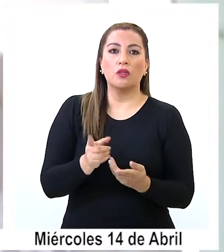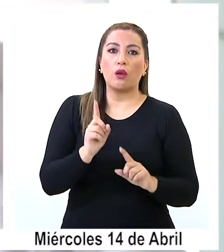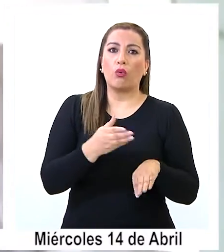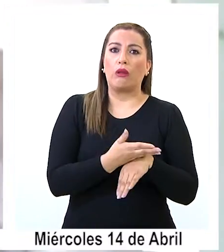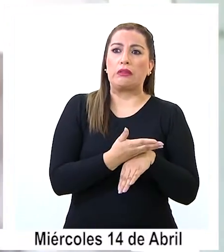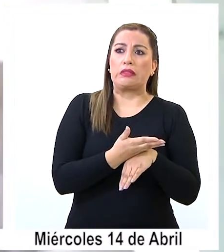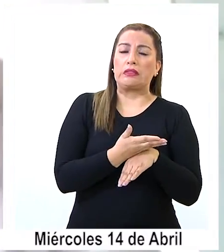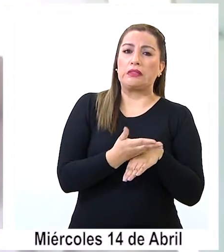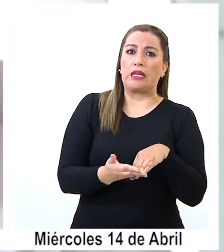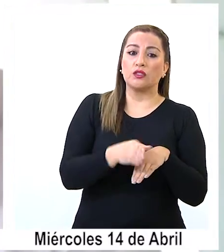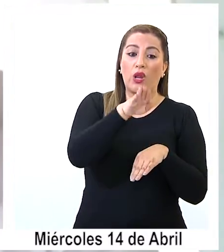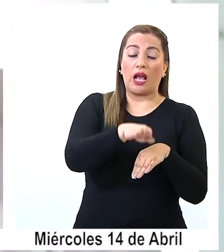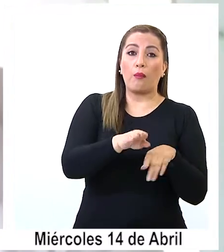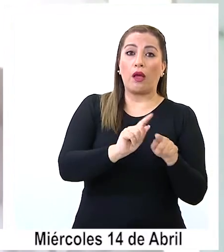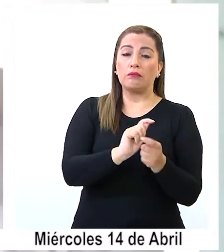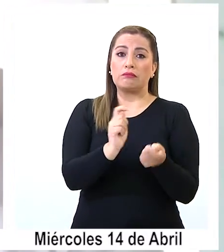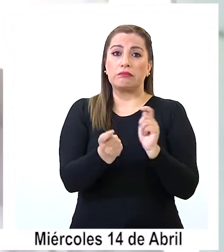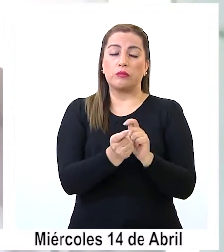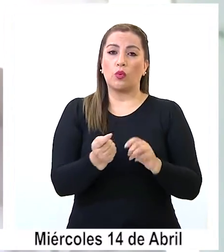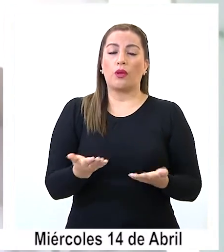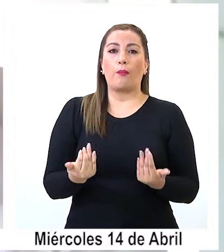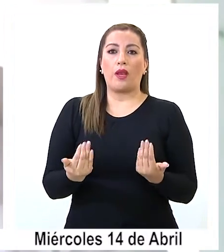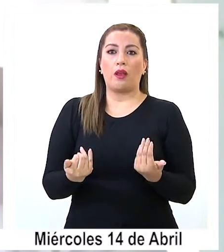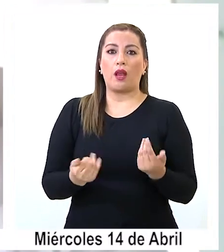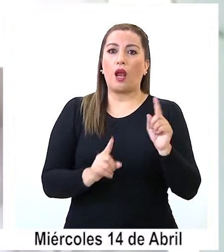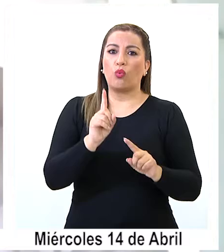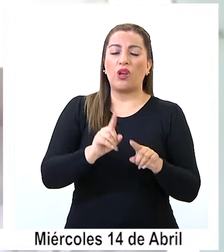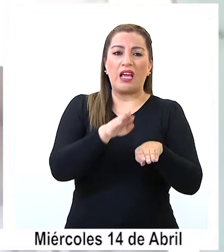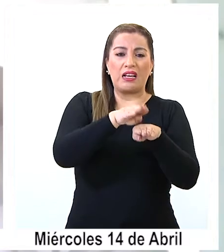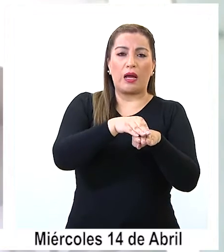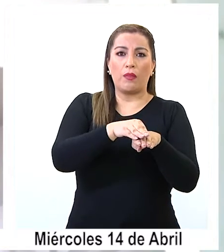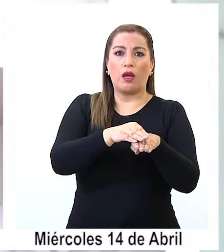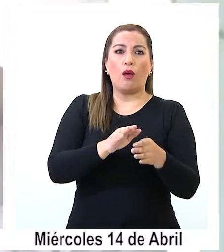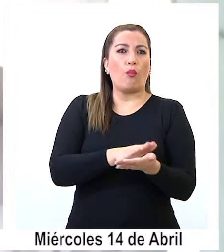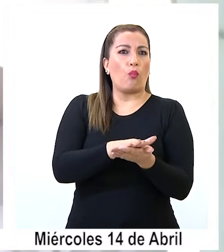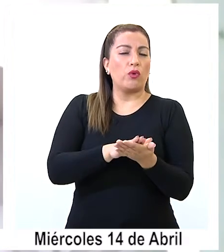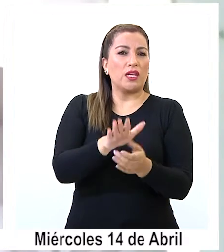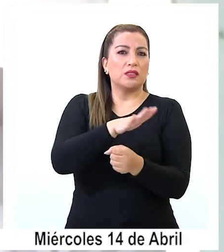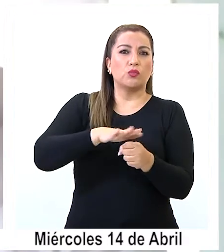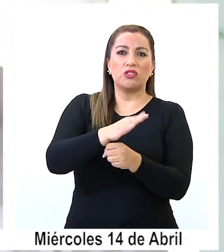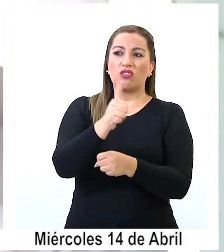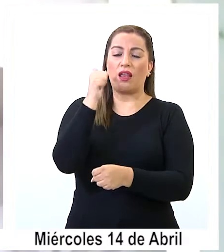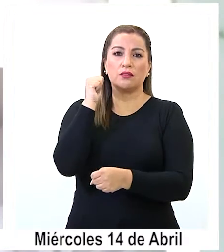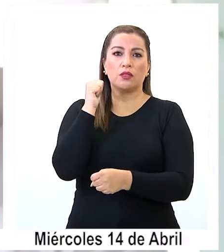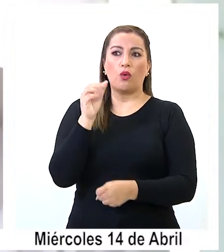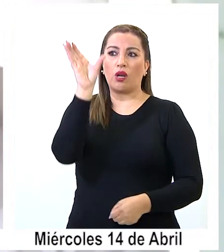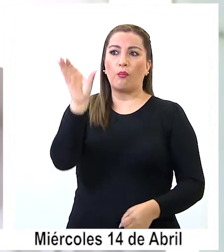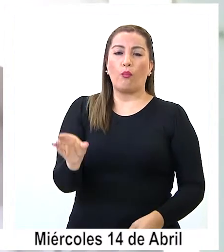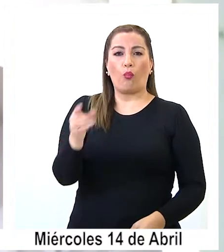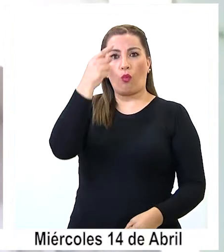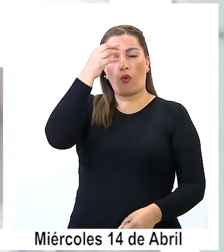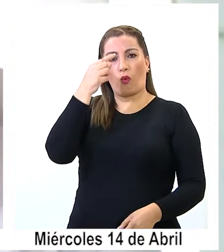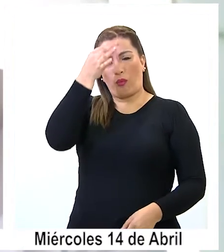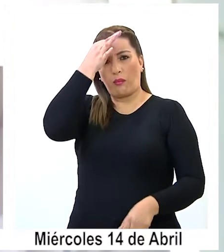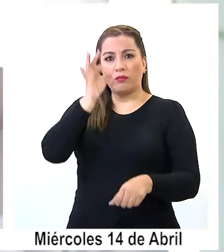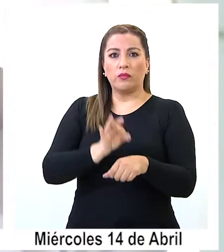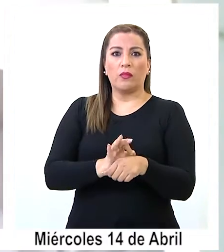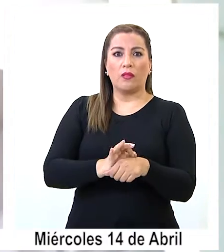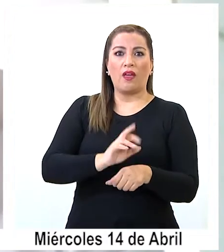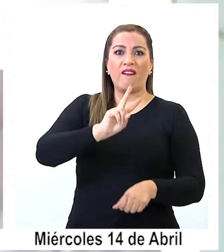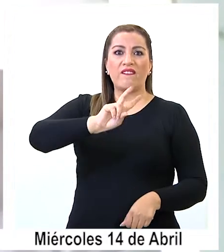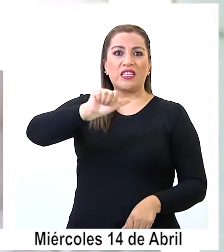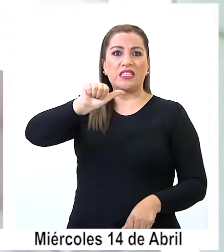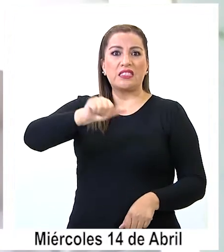retraso en dichas reconversiones, muchas veces hemos tenido que hacer ajustes, como sucedió ayer con un paciente que tuve que esperar prácticamente